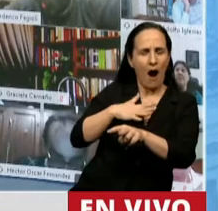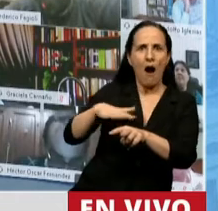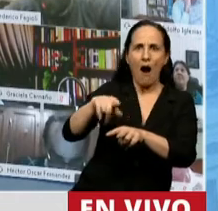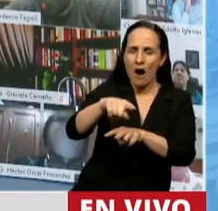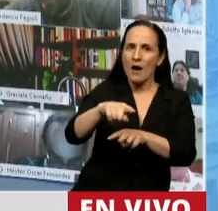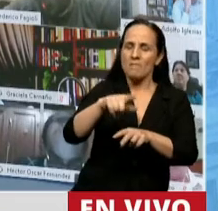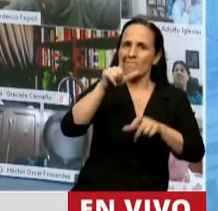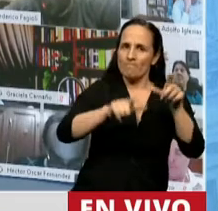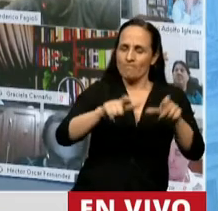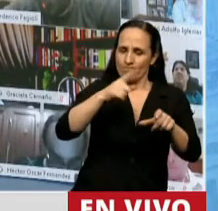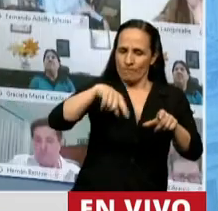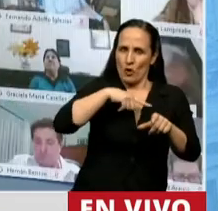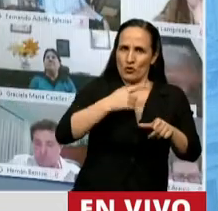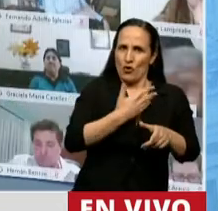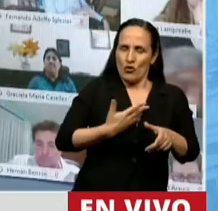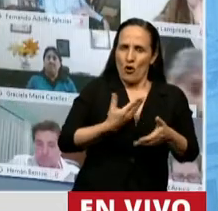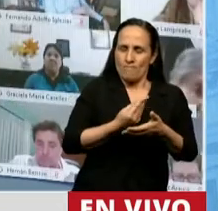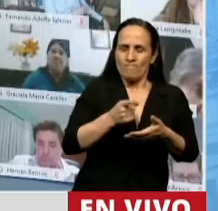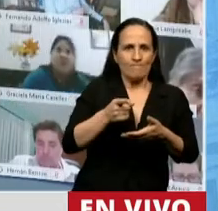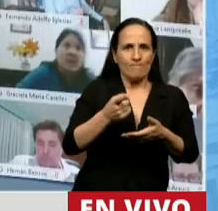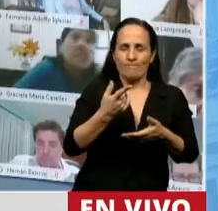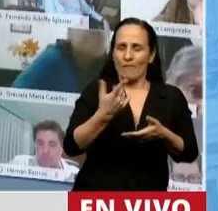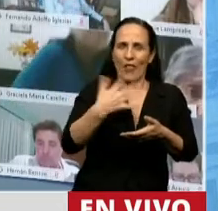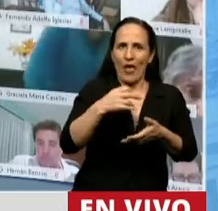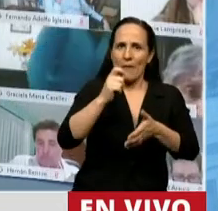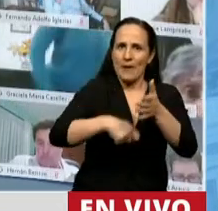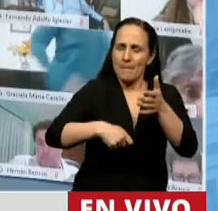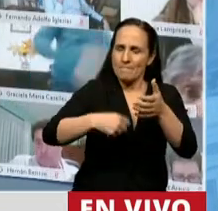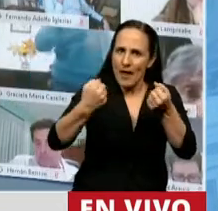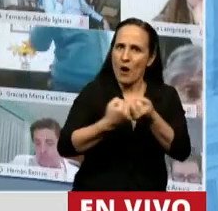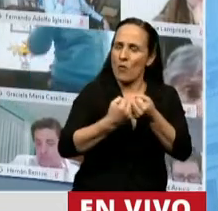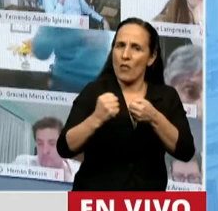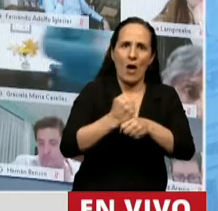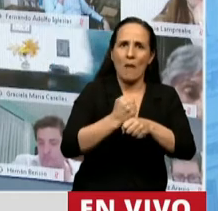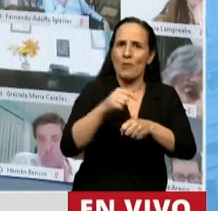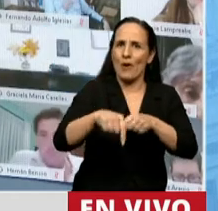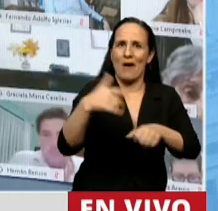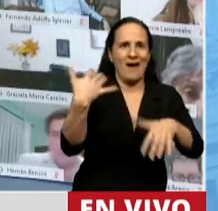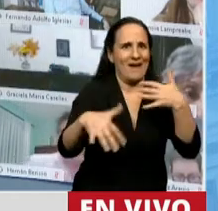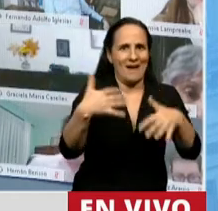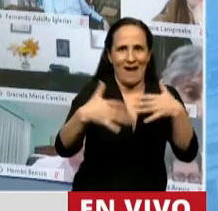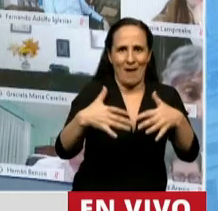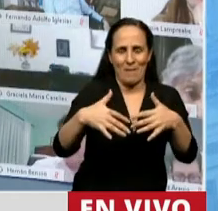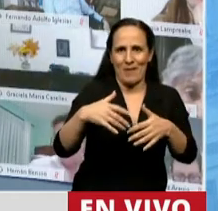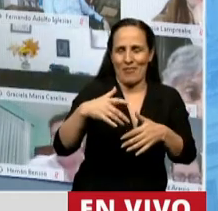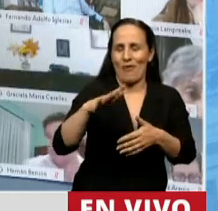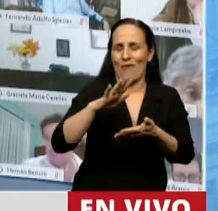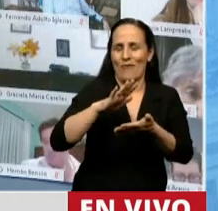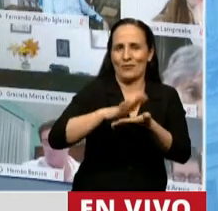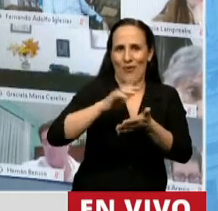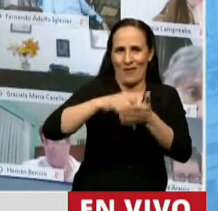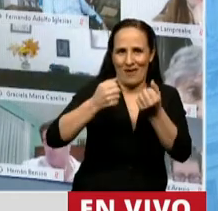pronta aprobación del acuerdo de Escazú por la República Argentina. Y esto,